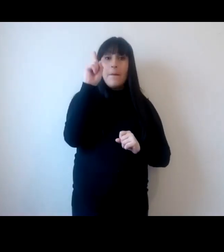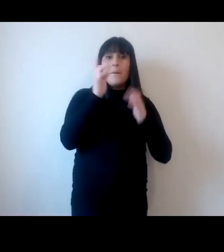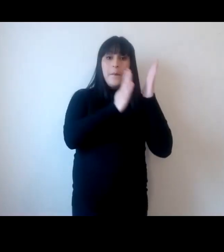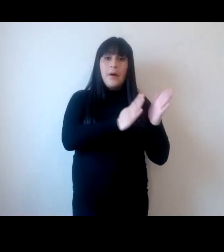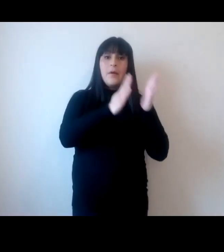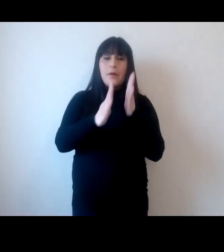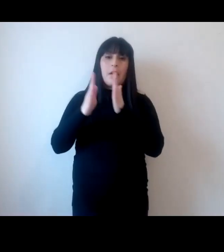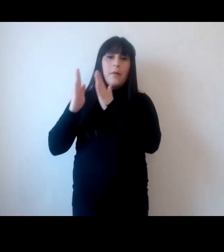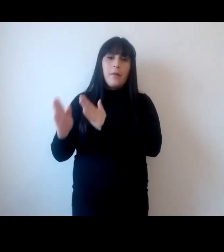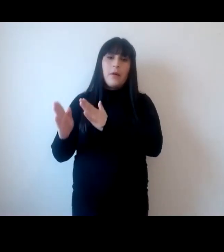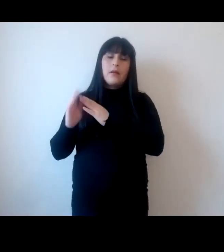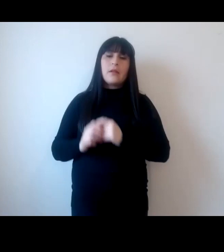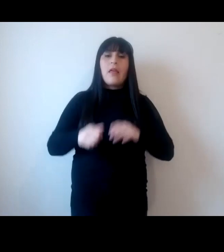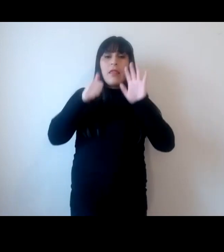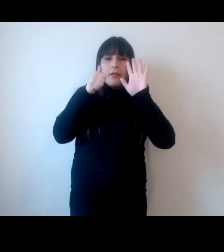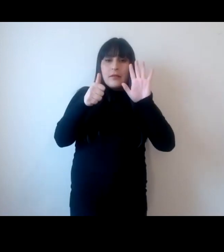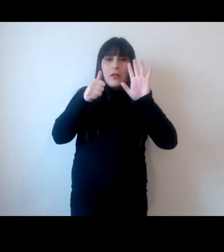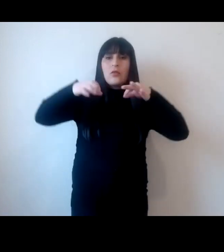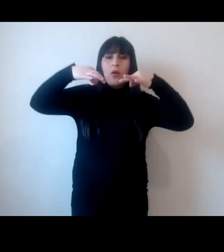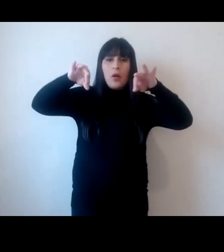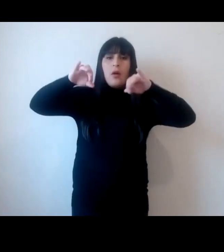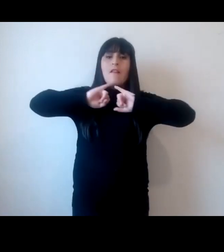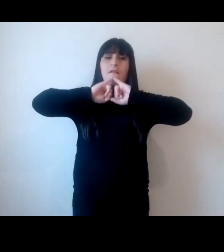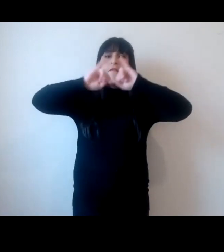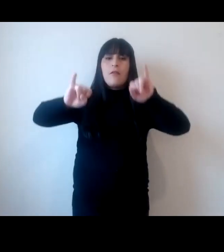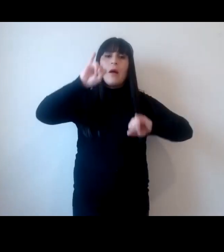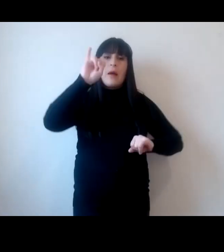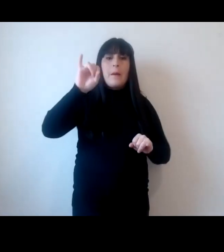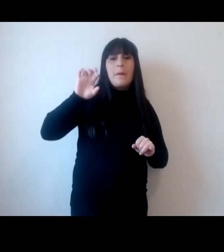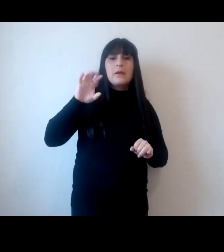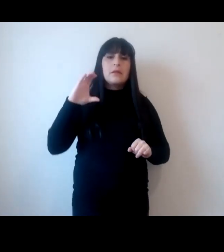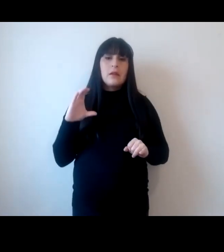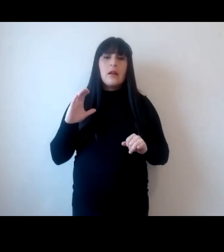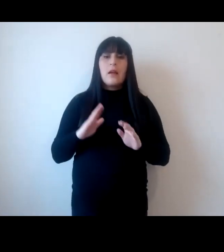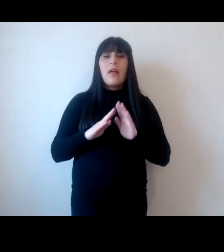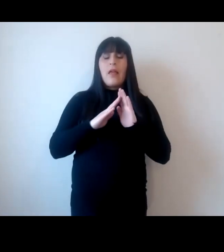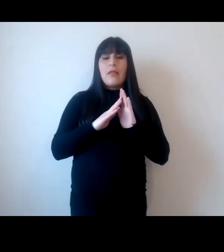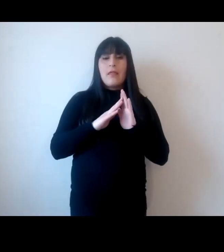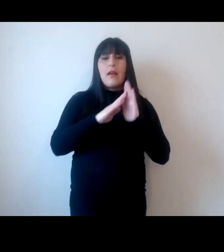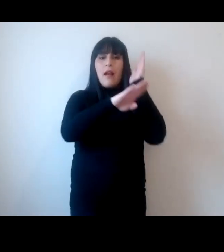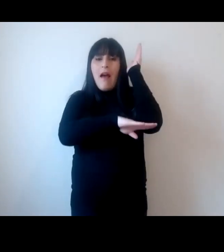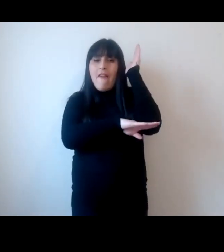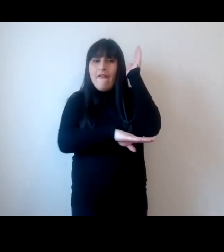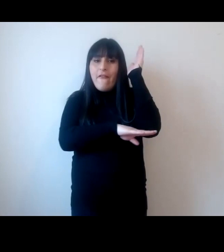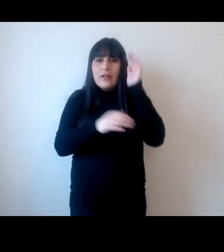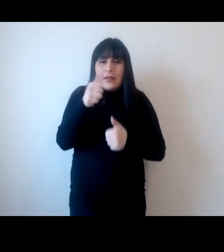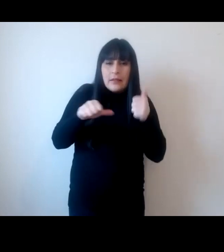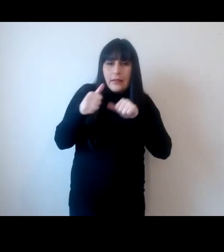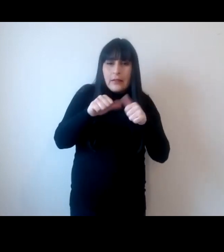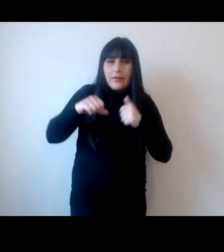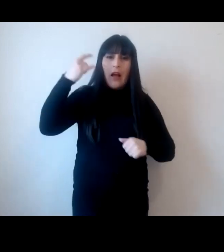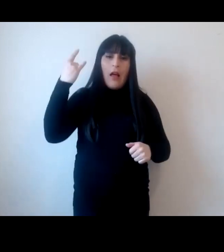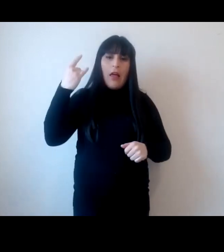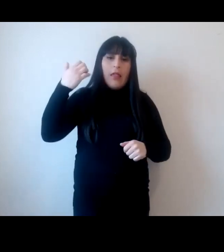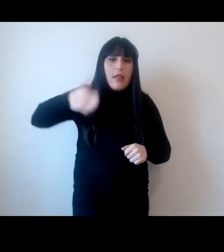sexto informe del IPCC, el informe del grupo 1, precisamente sobre las bases científicas de la emergencia climática.